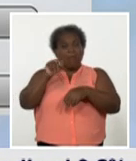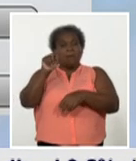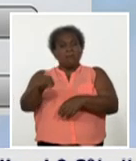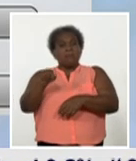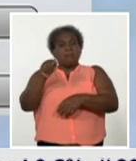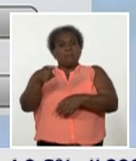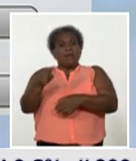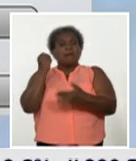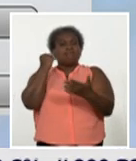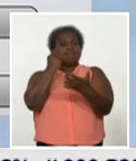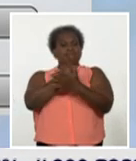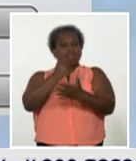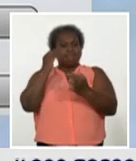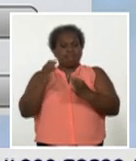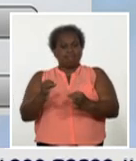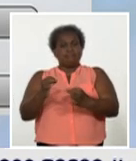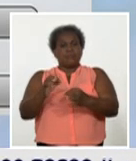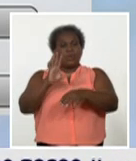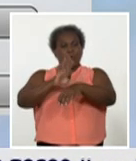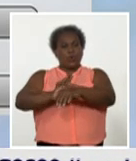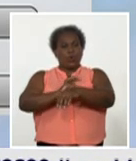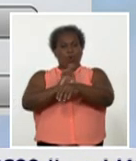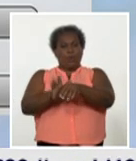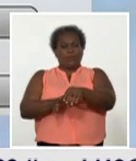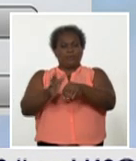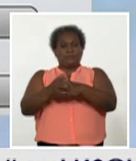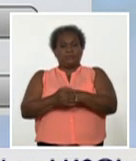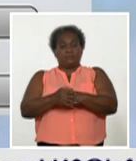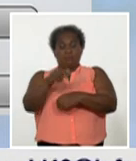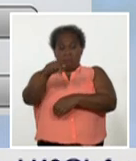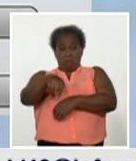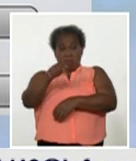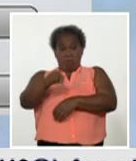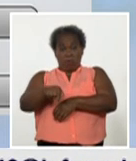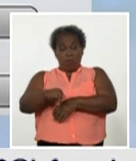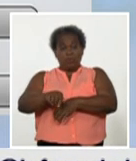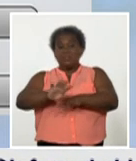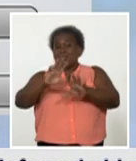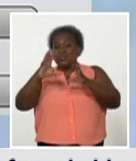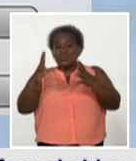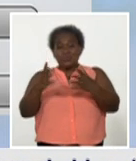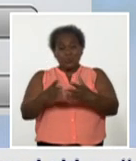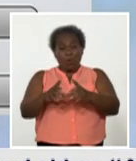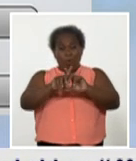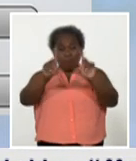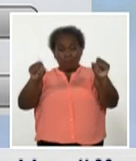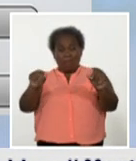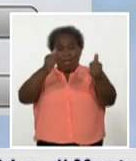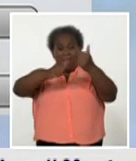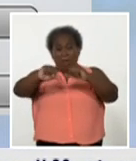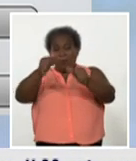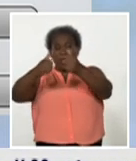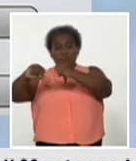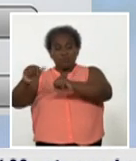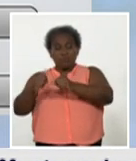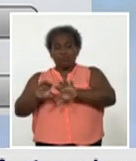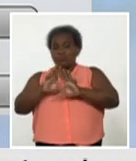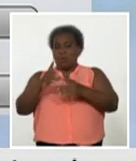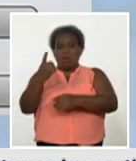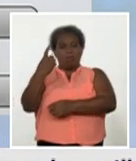COVID-19. Ya hoy, en todos los laboratorios de nuestro país, ya no es necesario trasladar